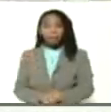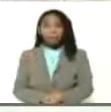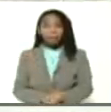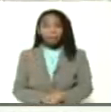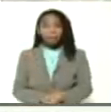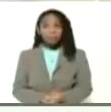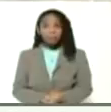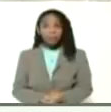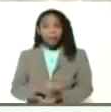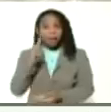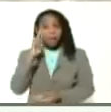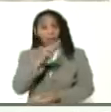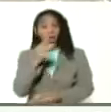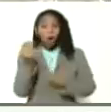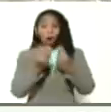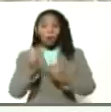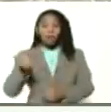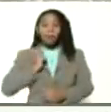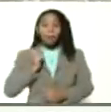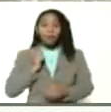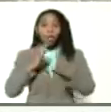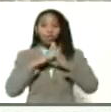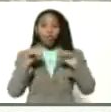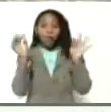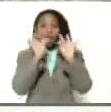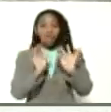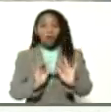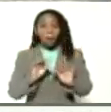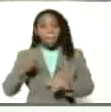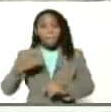Ver cómo se aprovecha todas las partes del pescado.